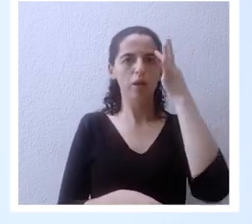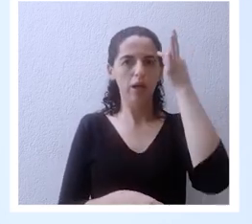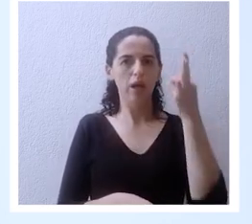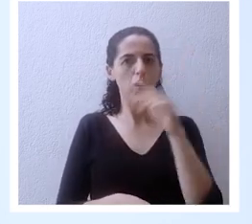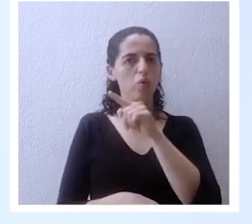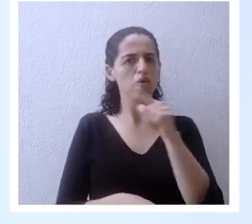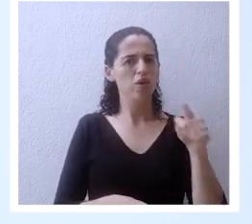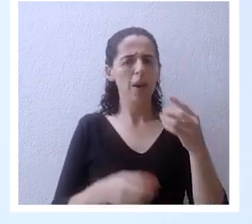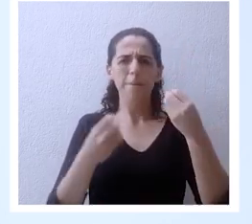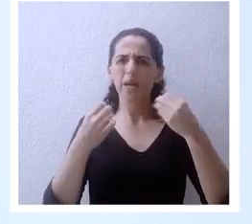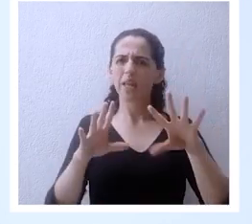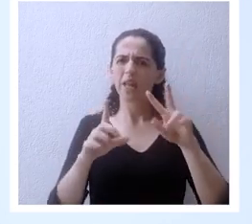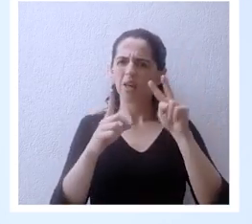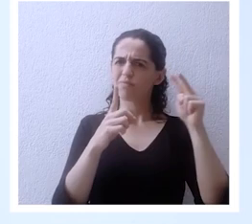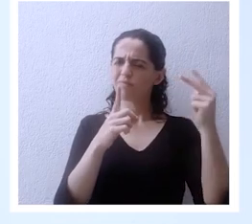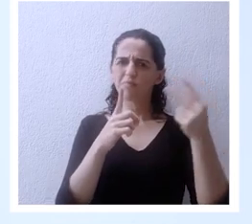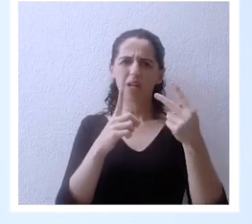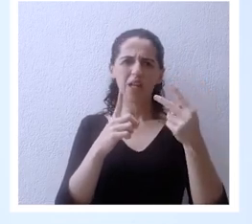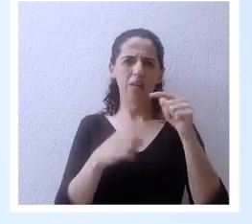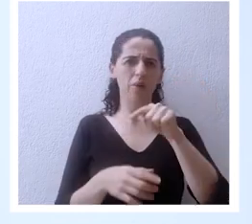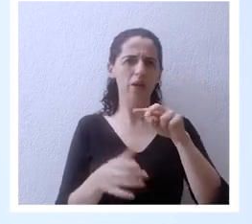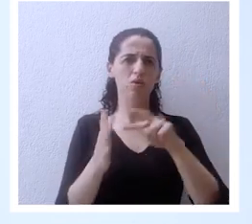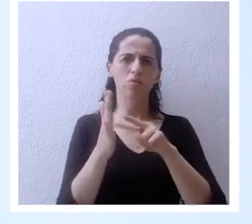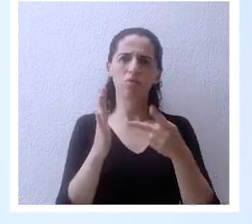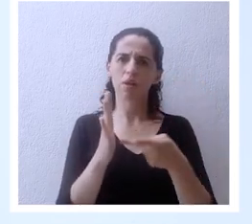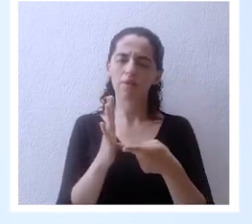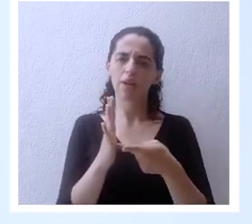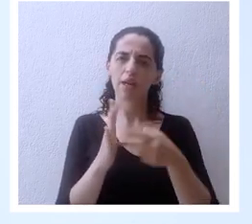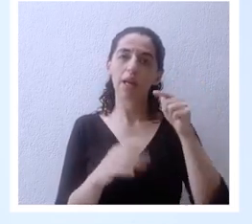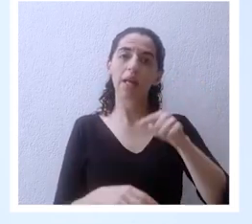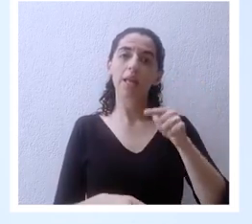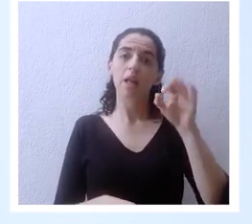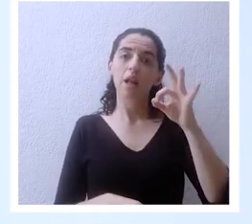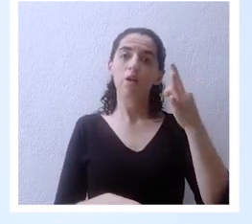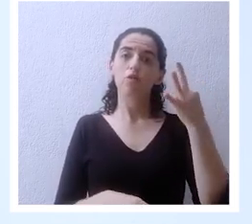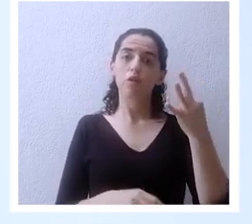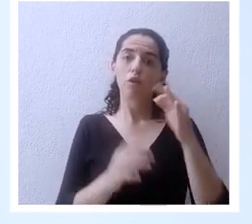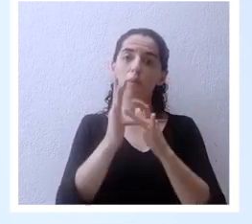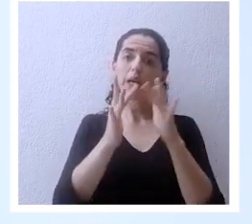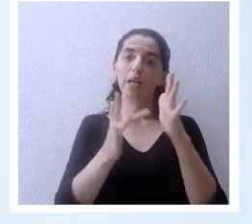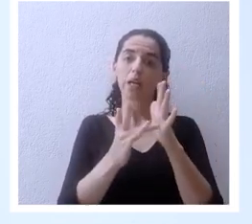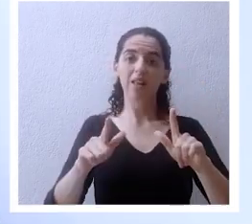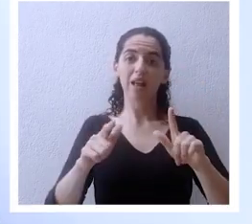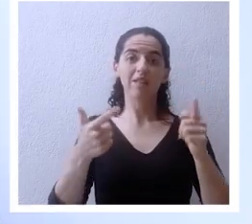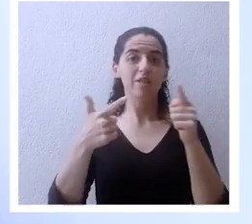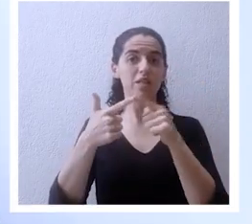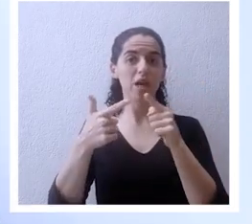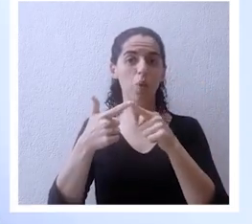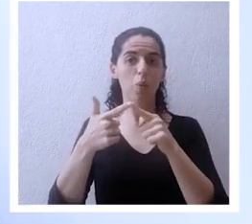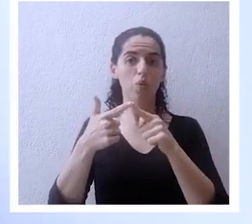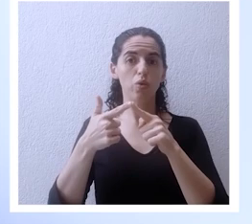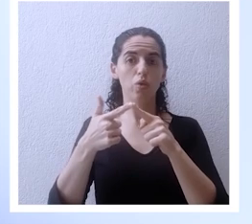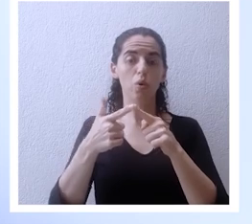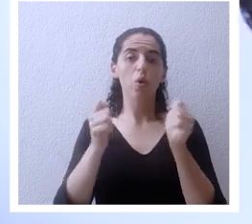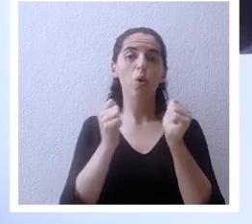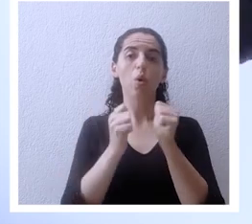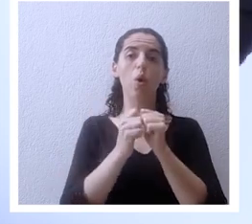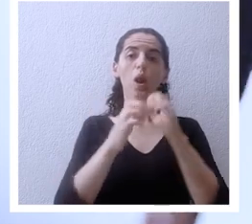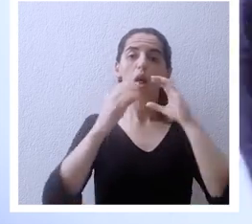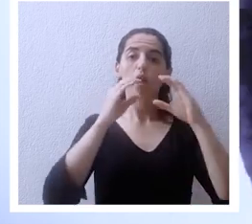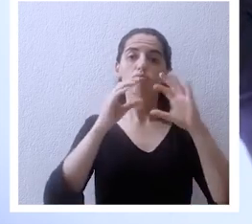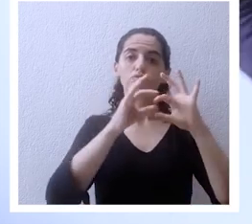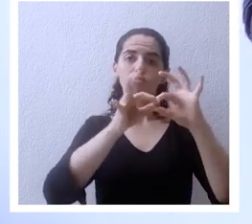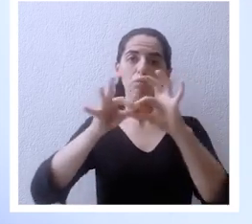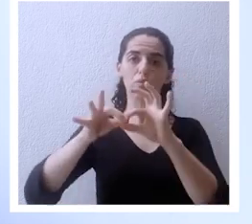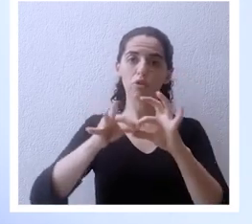perdiendo la perspectiva de lo que esto significa esta es la forma en que Cristo pidió que lo recordáramos Pablo los exhorta porque se pueden